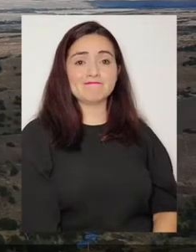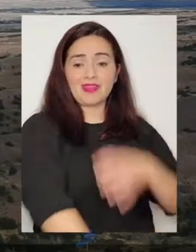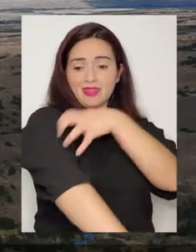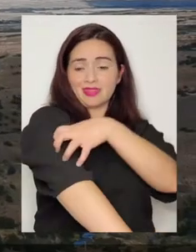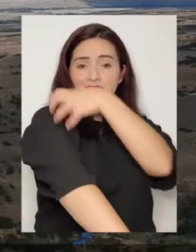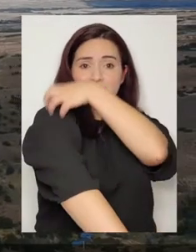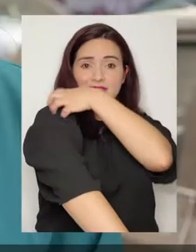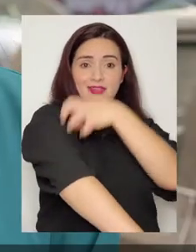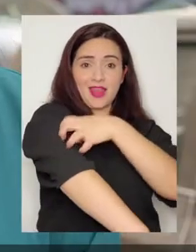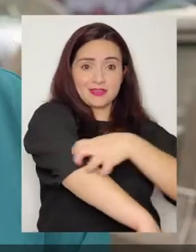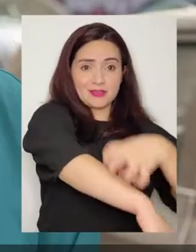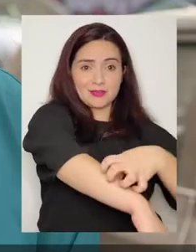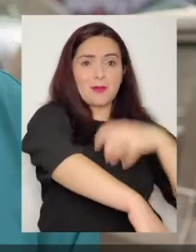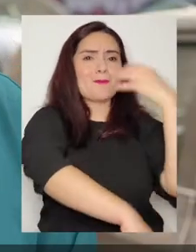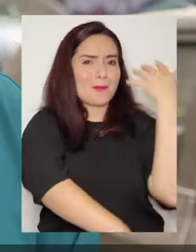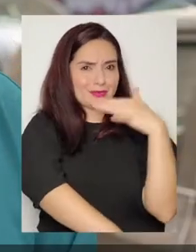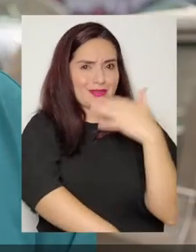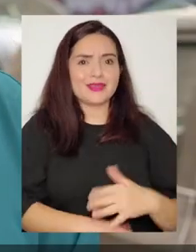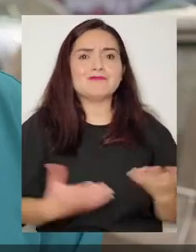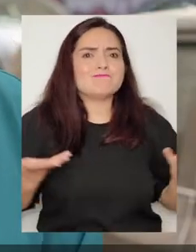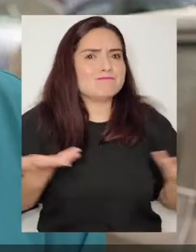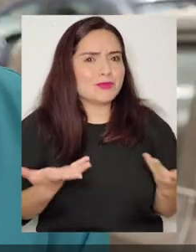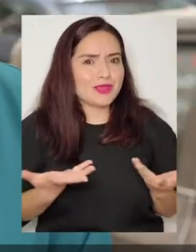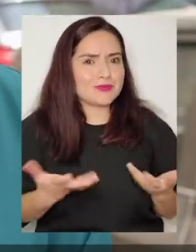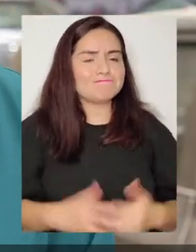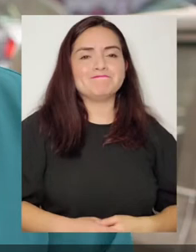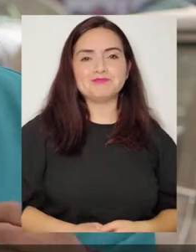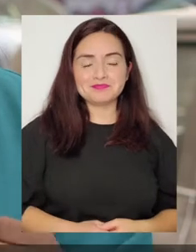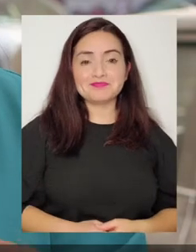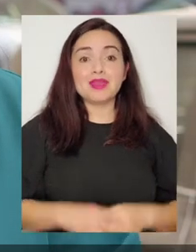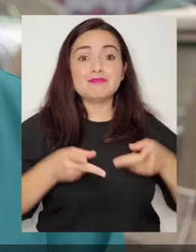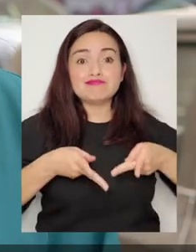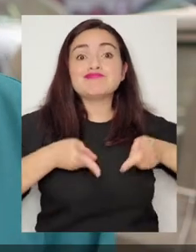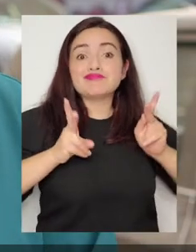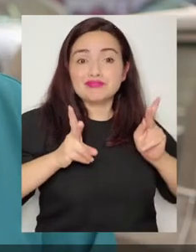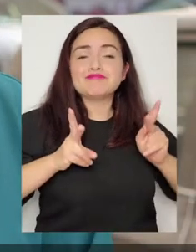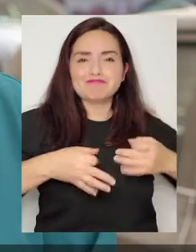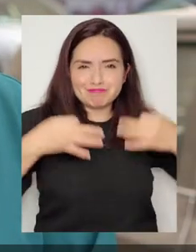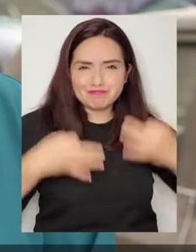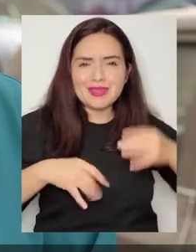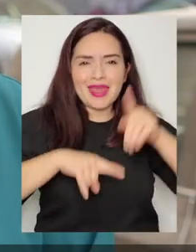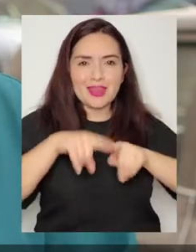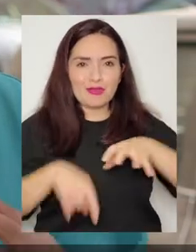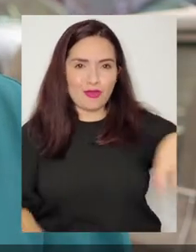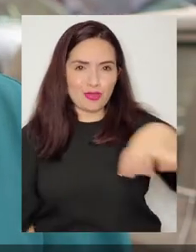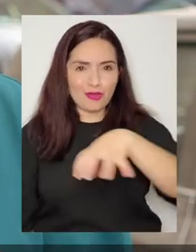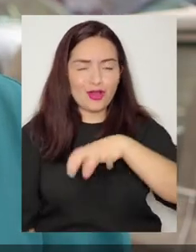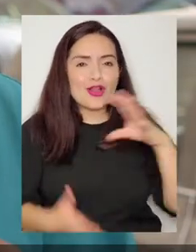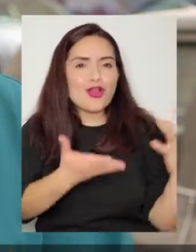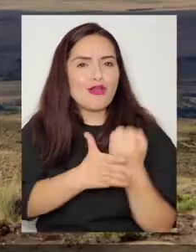La descentralización es importante porque es un acto que permite que efectivamente los